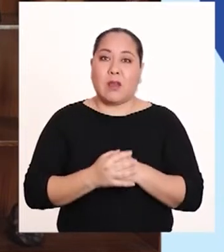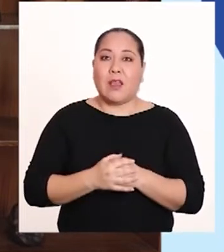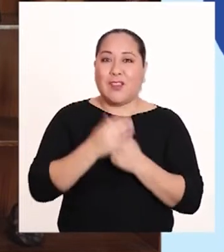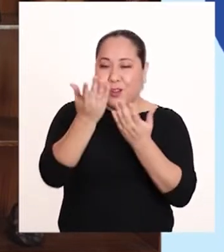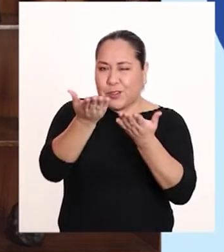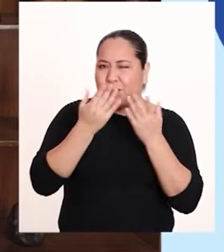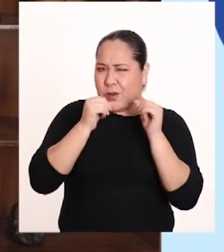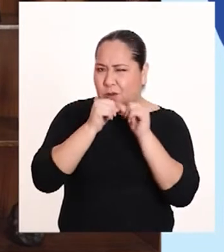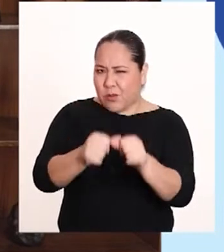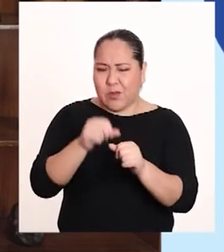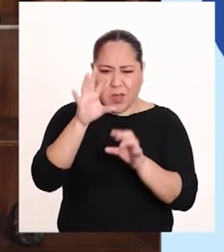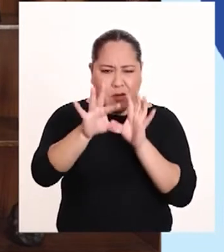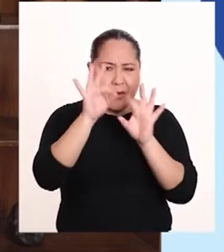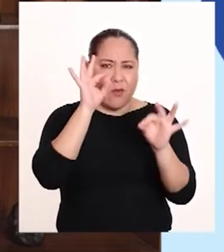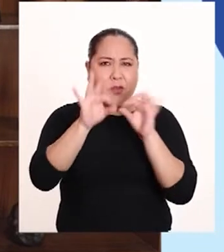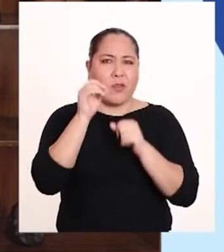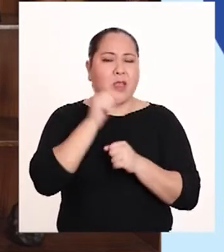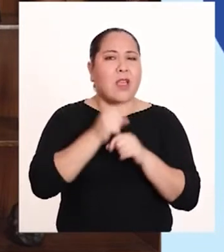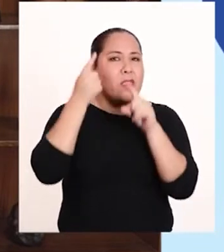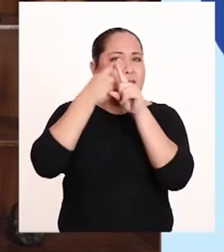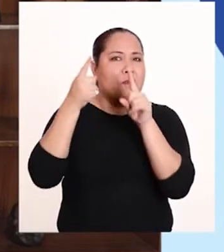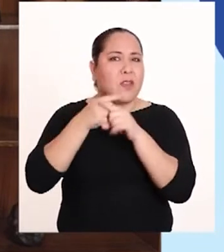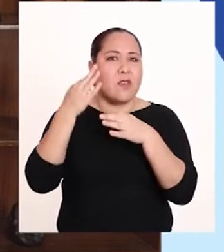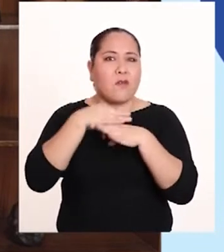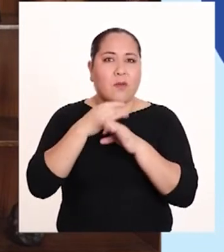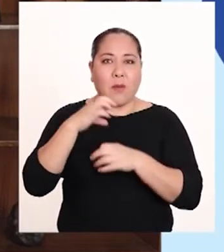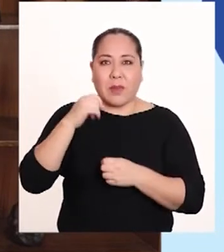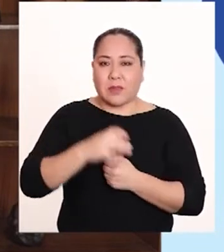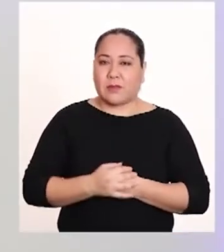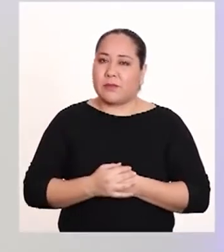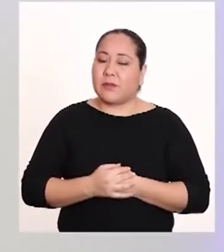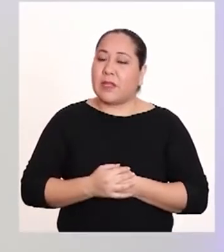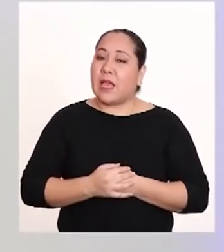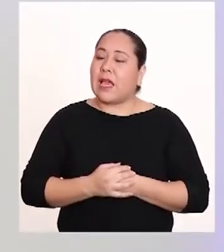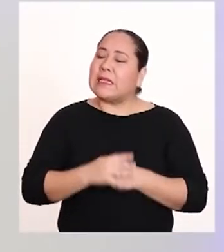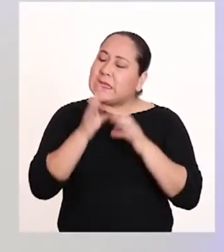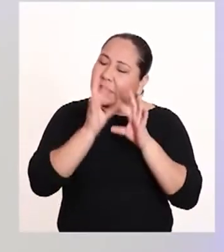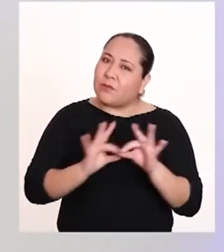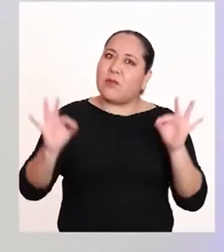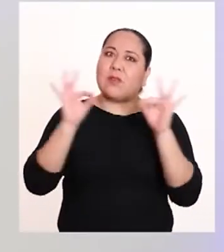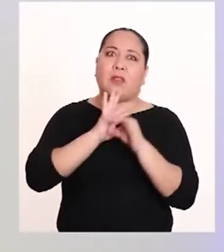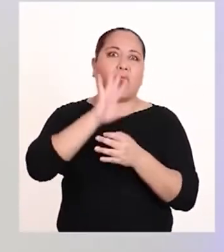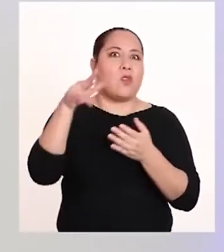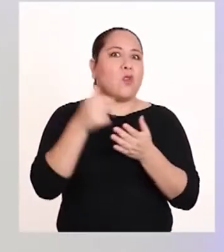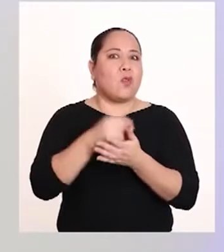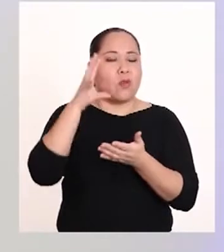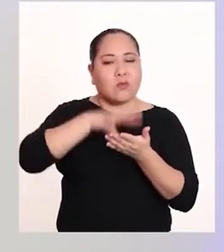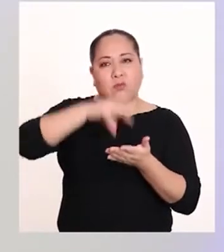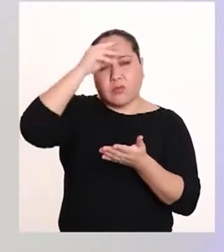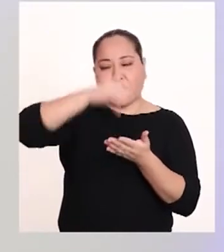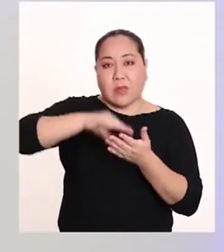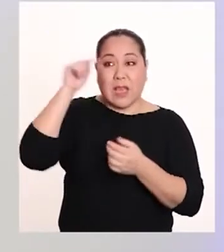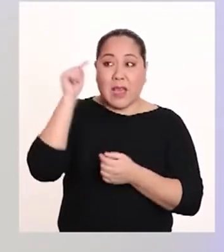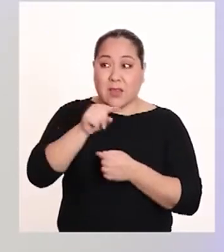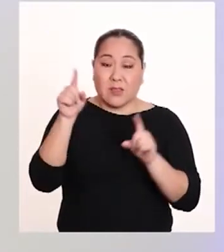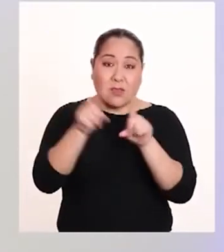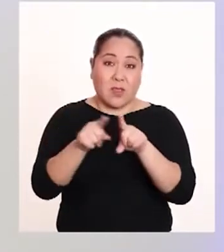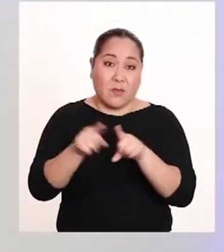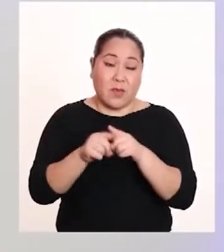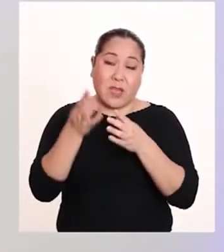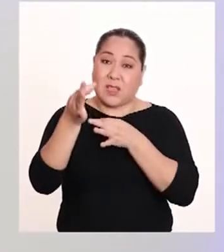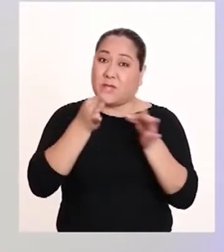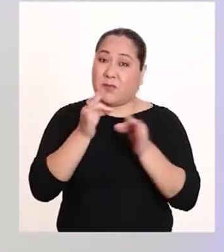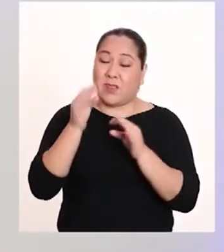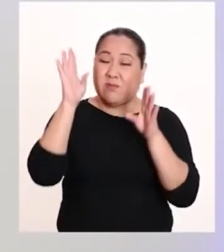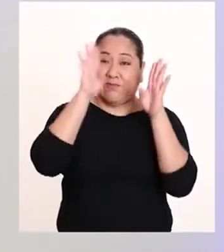Los invito a seguir identificando los tipos de plásticos. ¡Qué importante todo lo que estamos aprendiendo! Y ello también